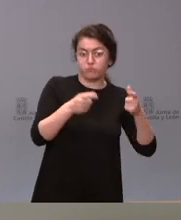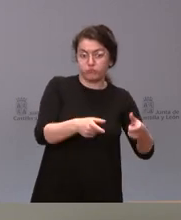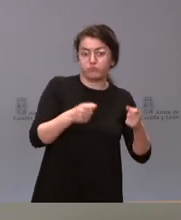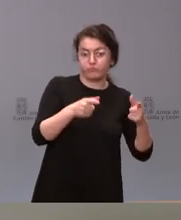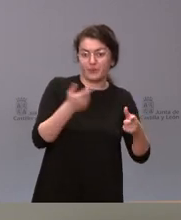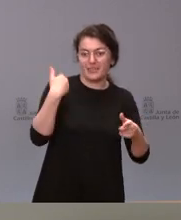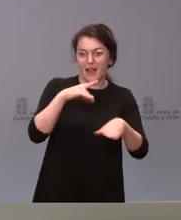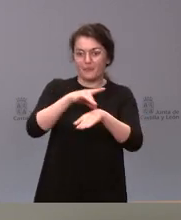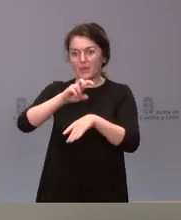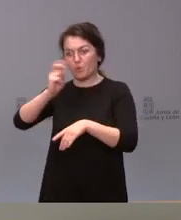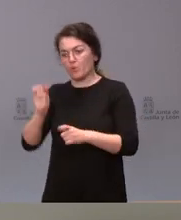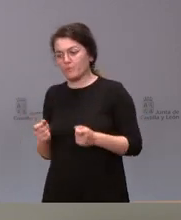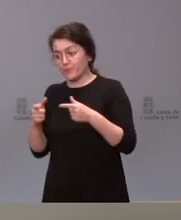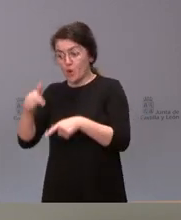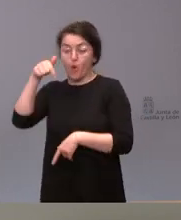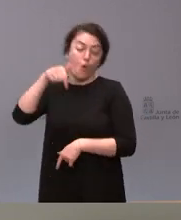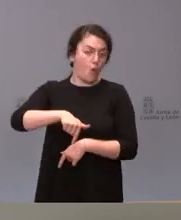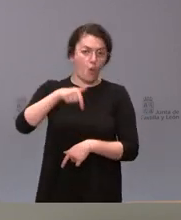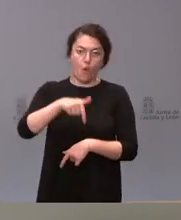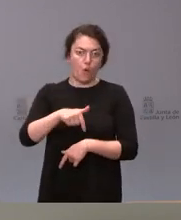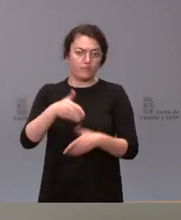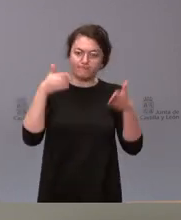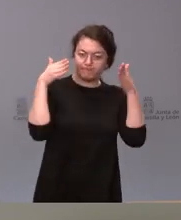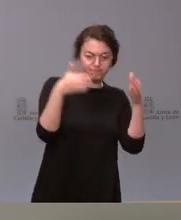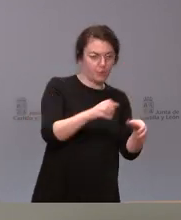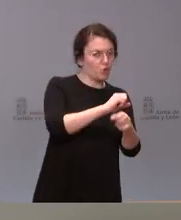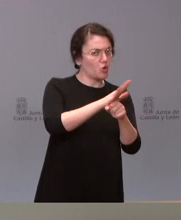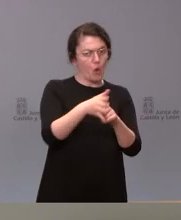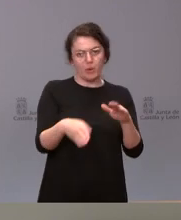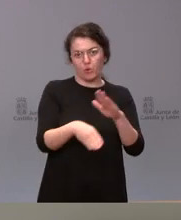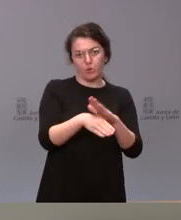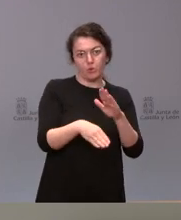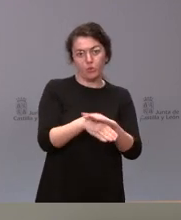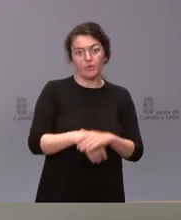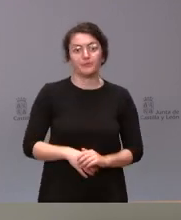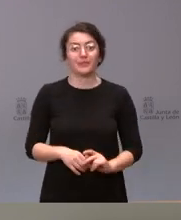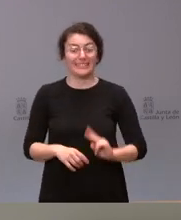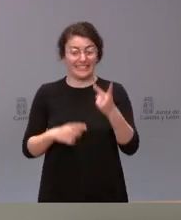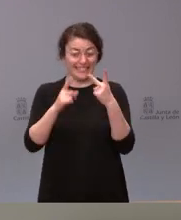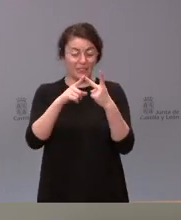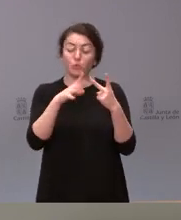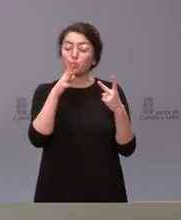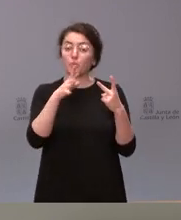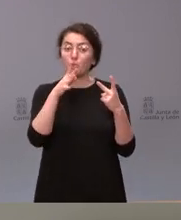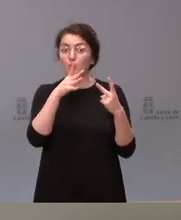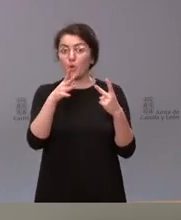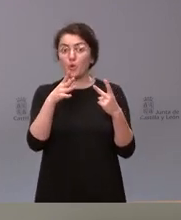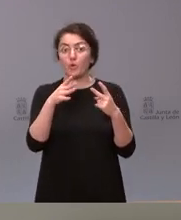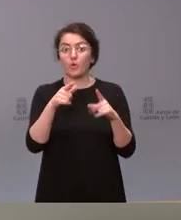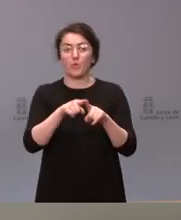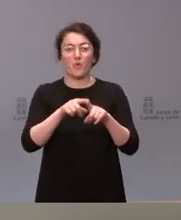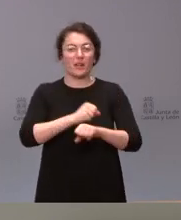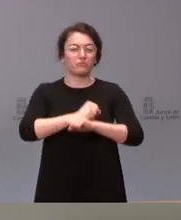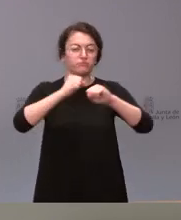porque queremos seguir garantizada la atención a COVID-19 y en segundo lugar paralelamente hemos reforzado todos los aspectos relativos